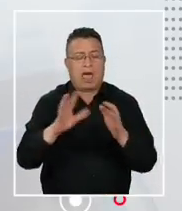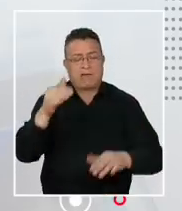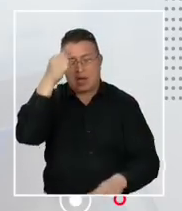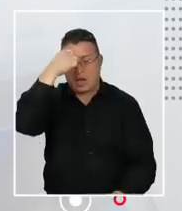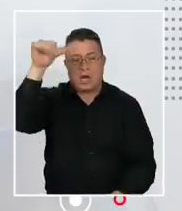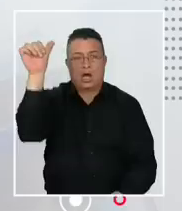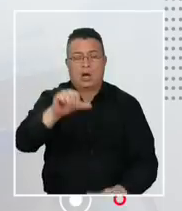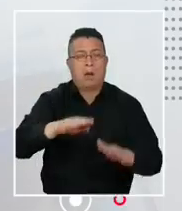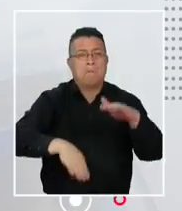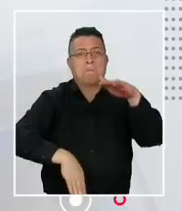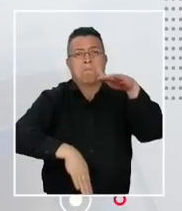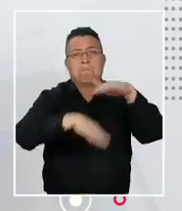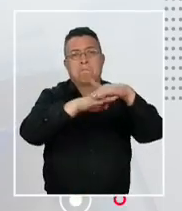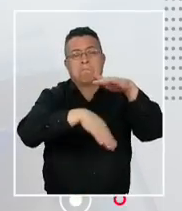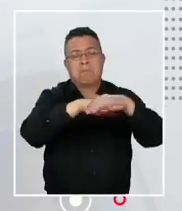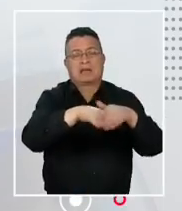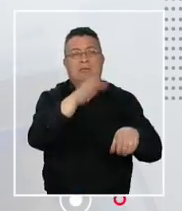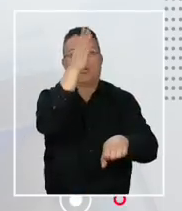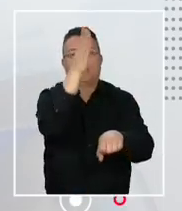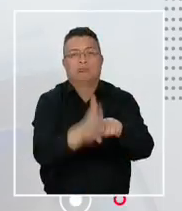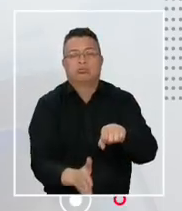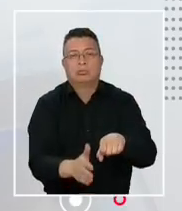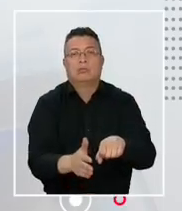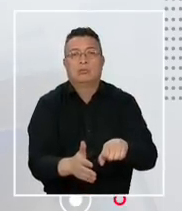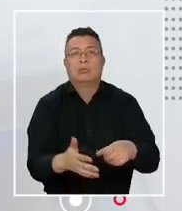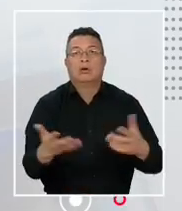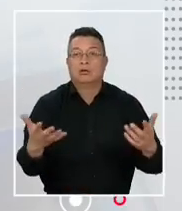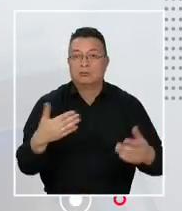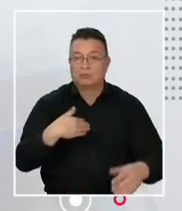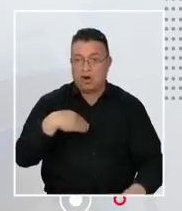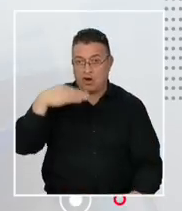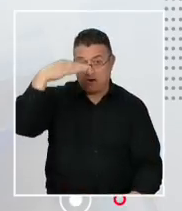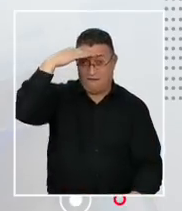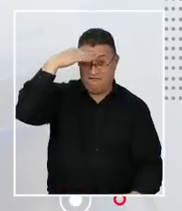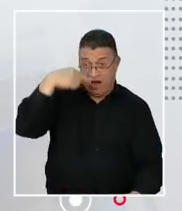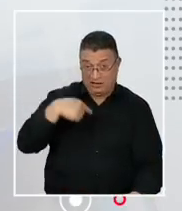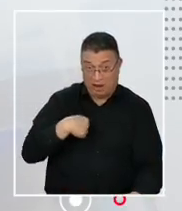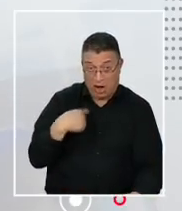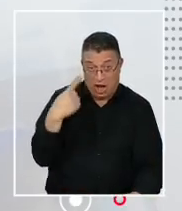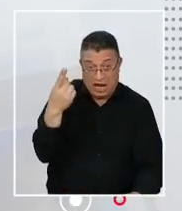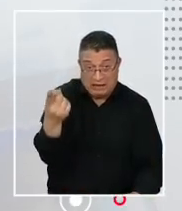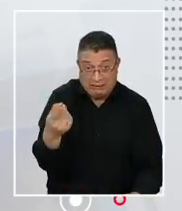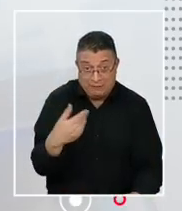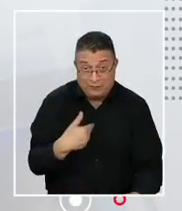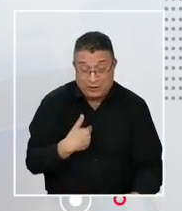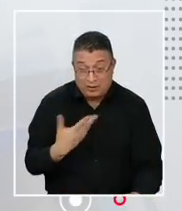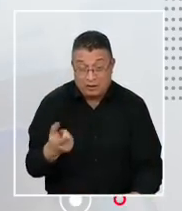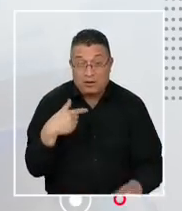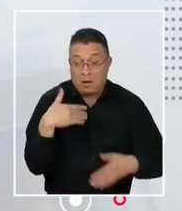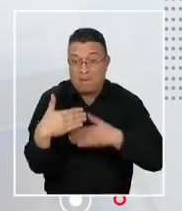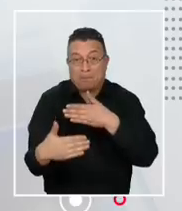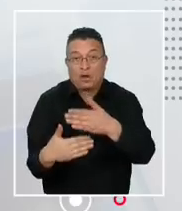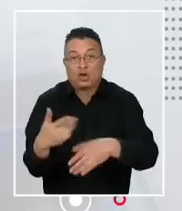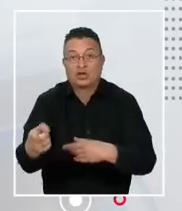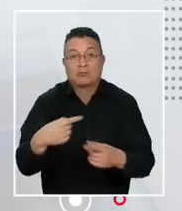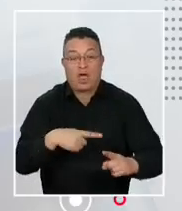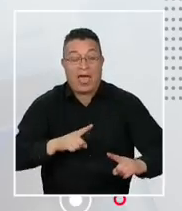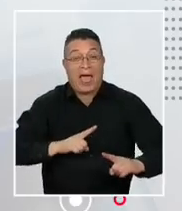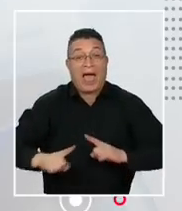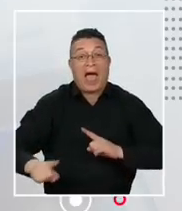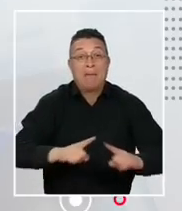sanción, que es el despido. ¿Qué confianza puedo tener yo respecto de un procedimiento